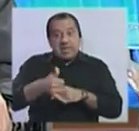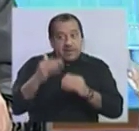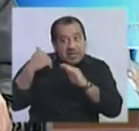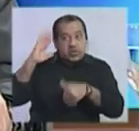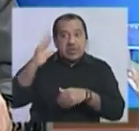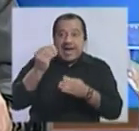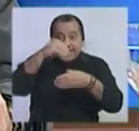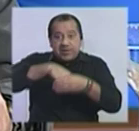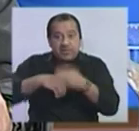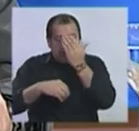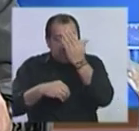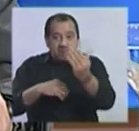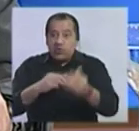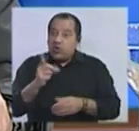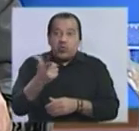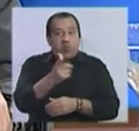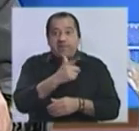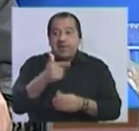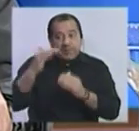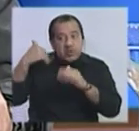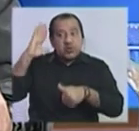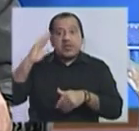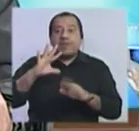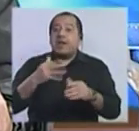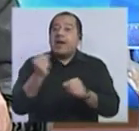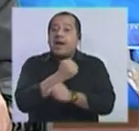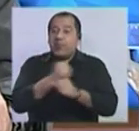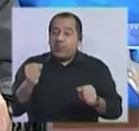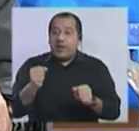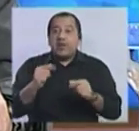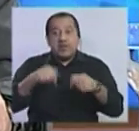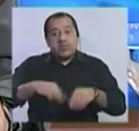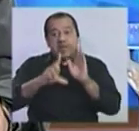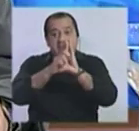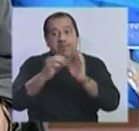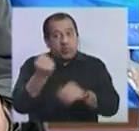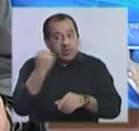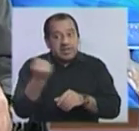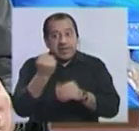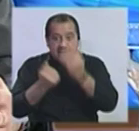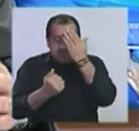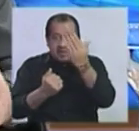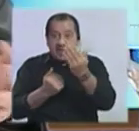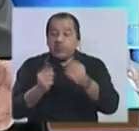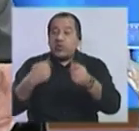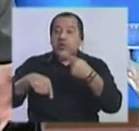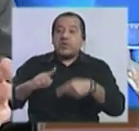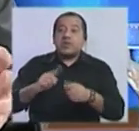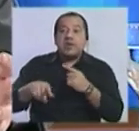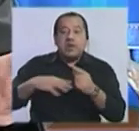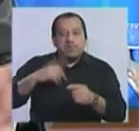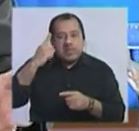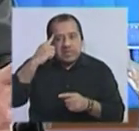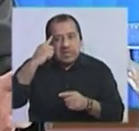propia para aprobarla. Y es una ley trascendental para el Frente Amplio. Entonces, pensando